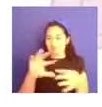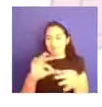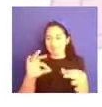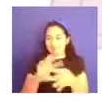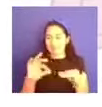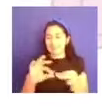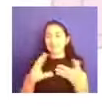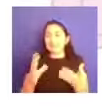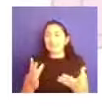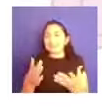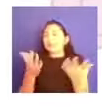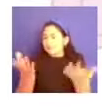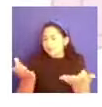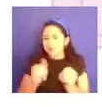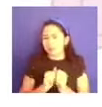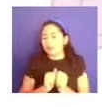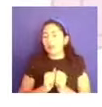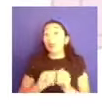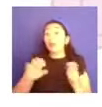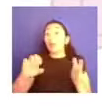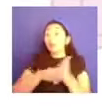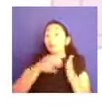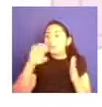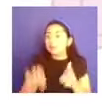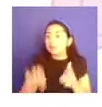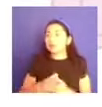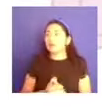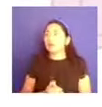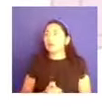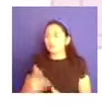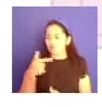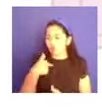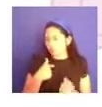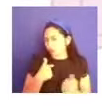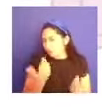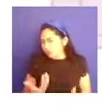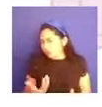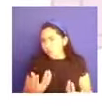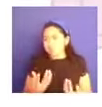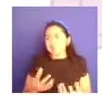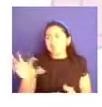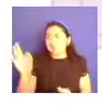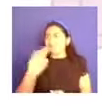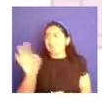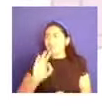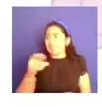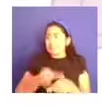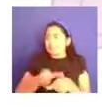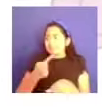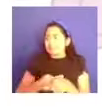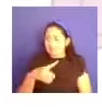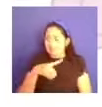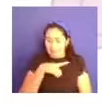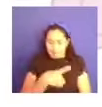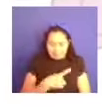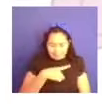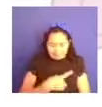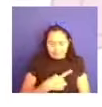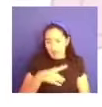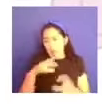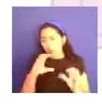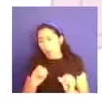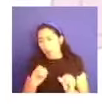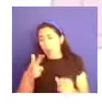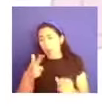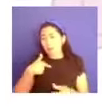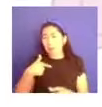¿cómo yo vivo el que me indiquen que padezco diabetes o que padezco depresión? Pues,